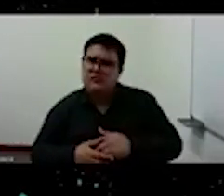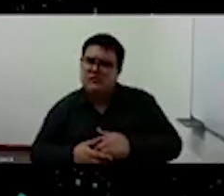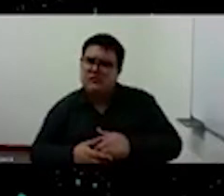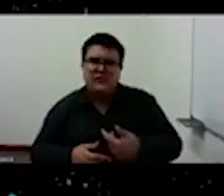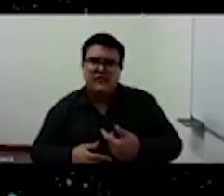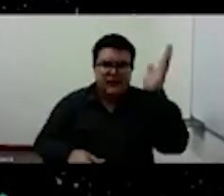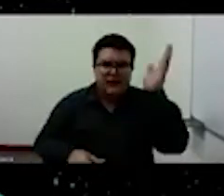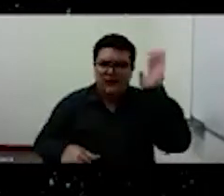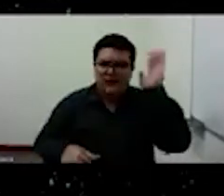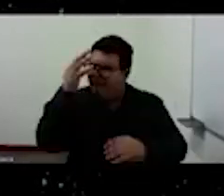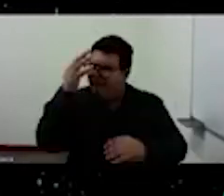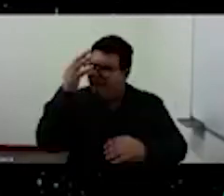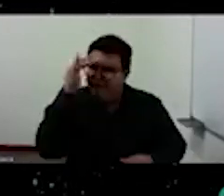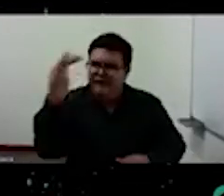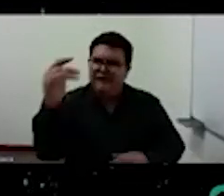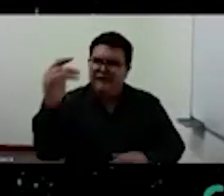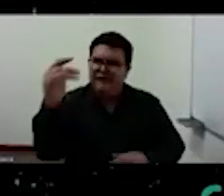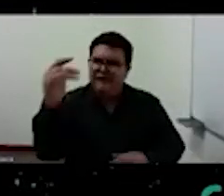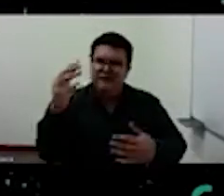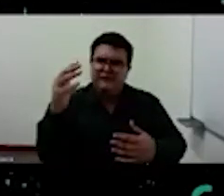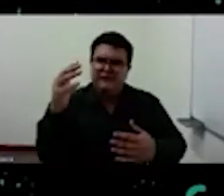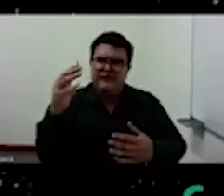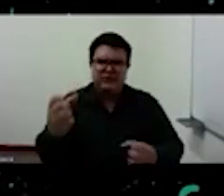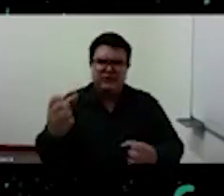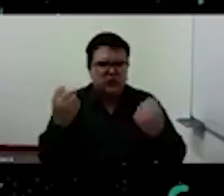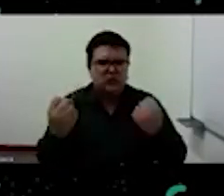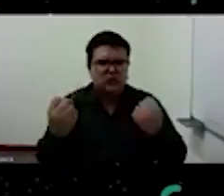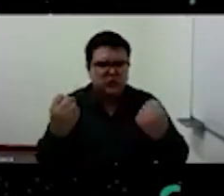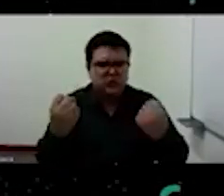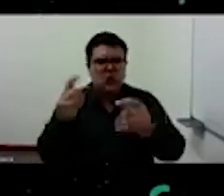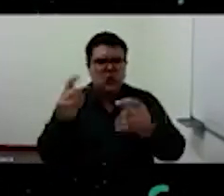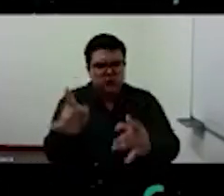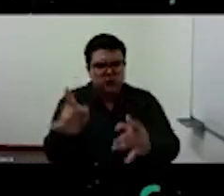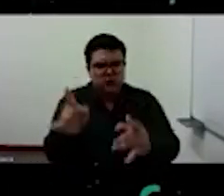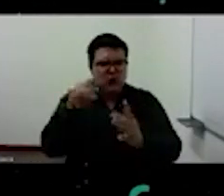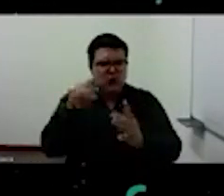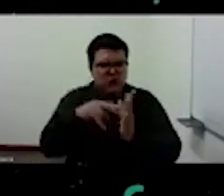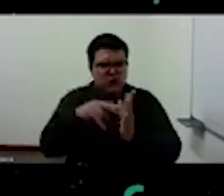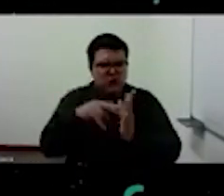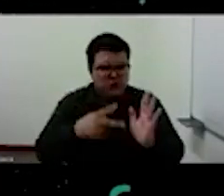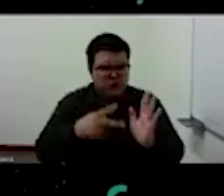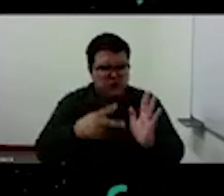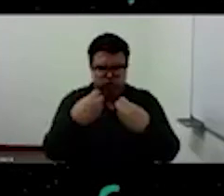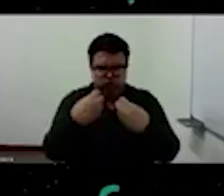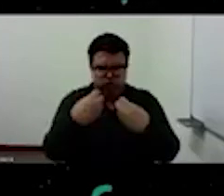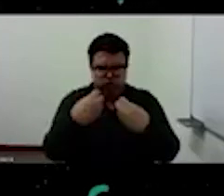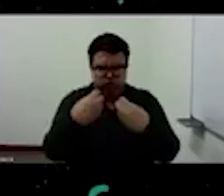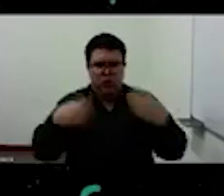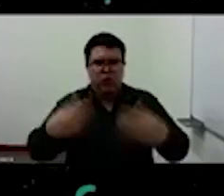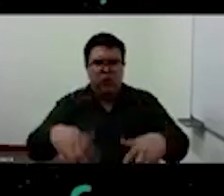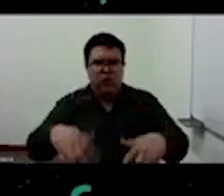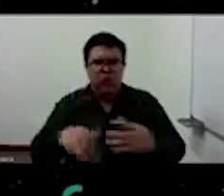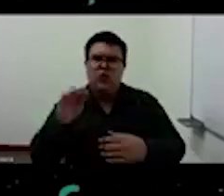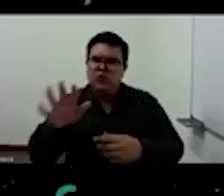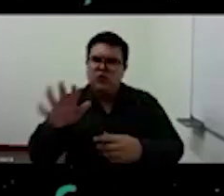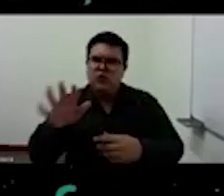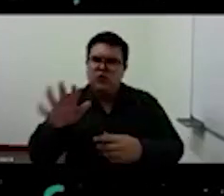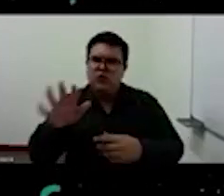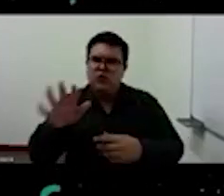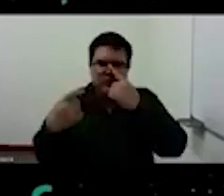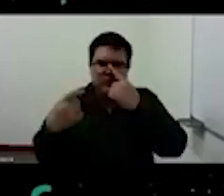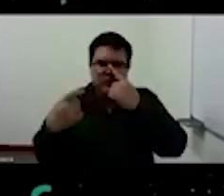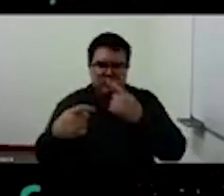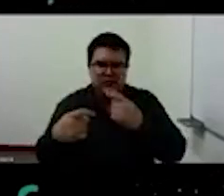muy carga del sentido, Pico de la mirándola. Pico de la